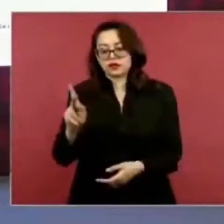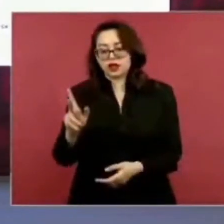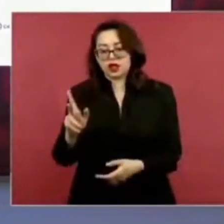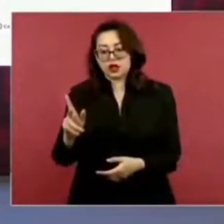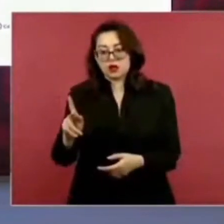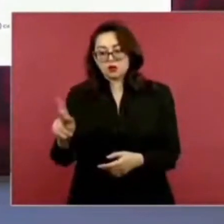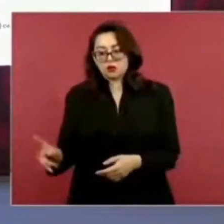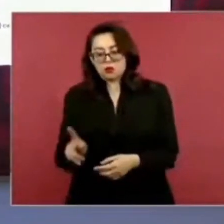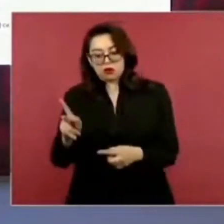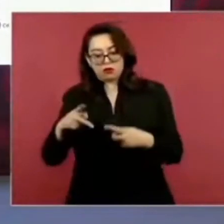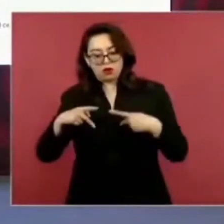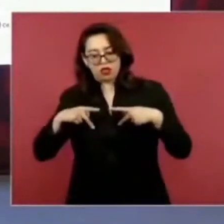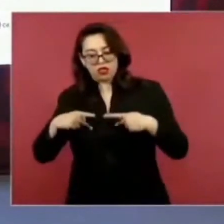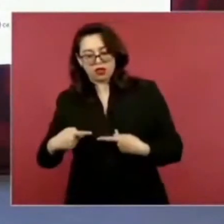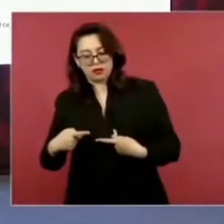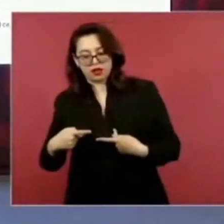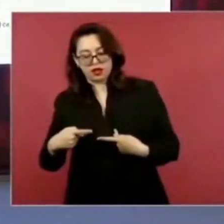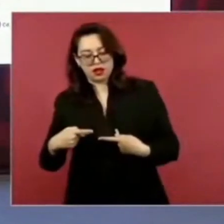uno fuerte,